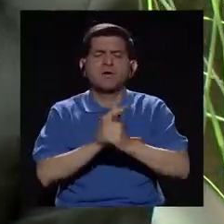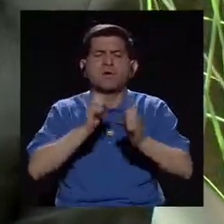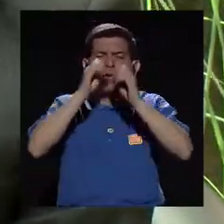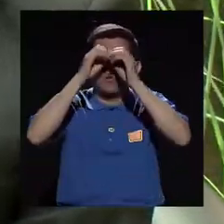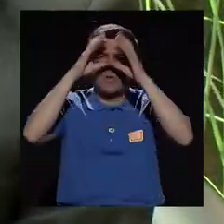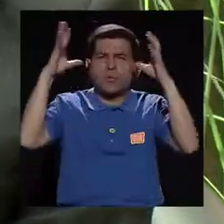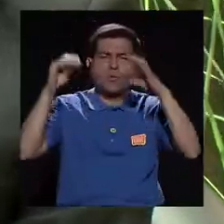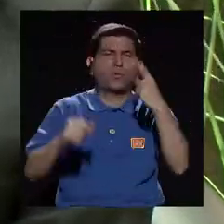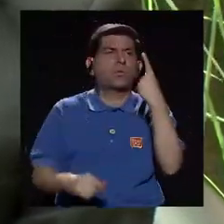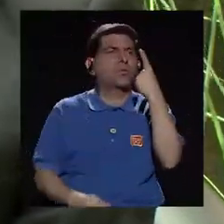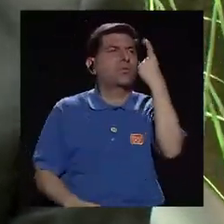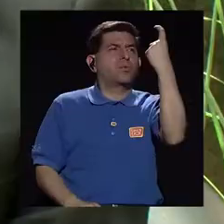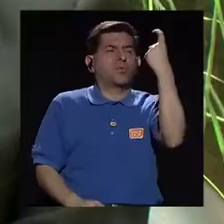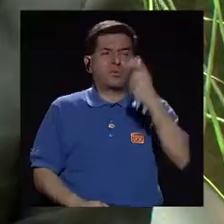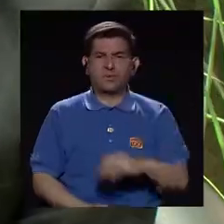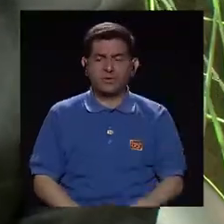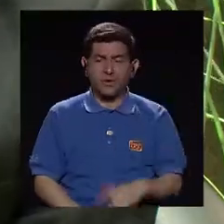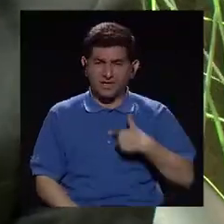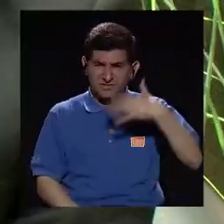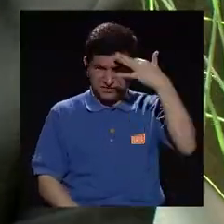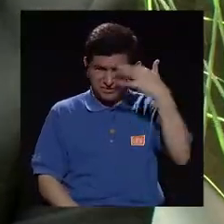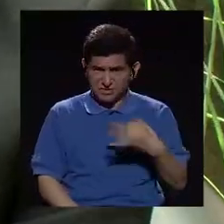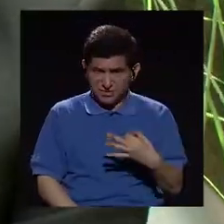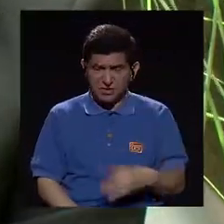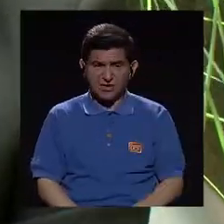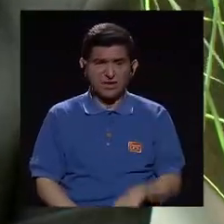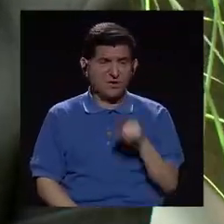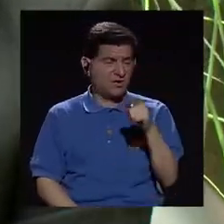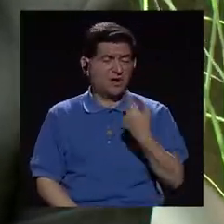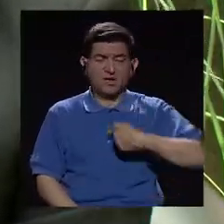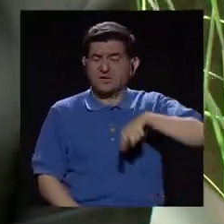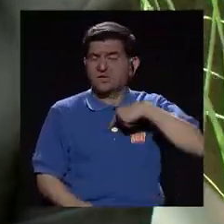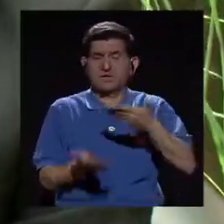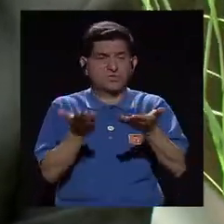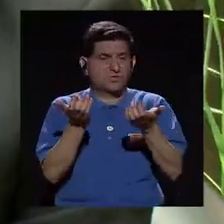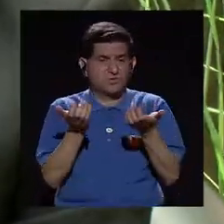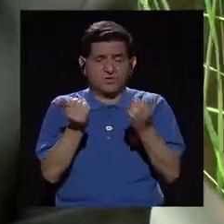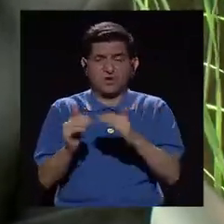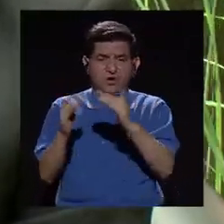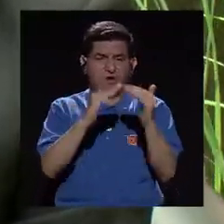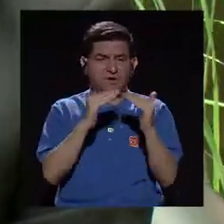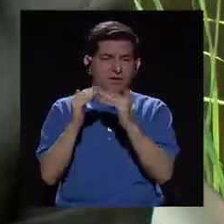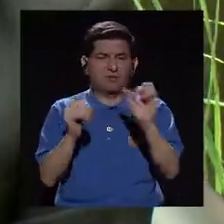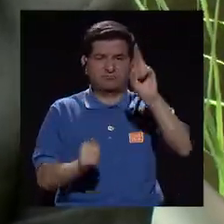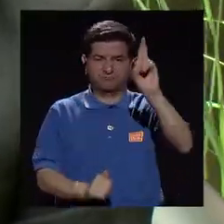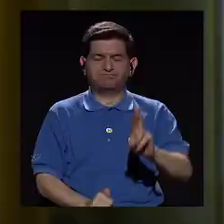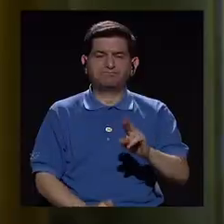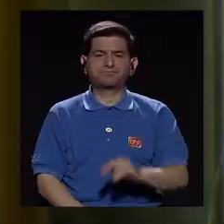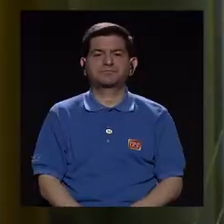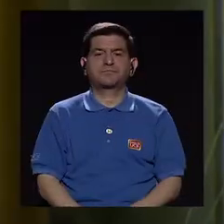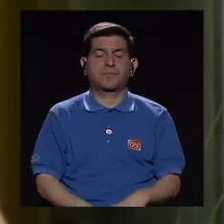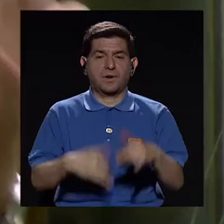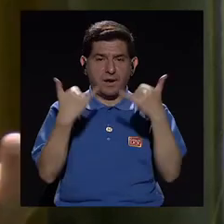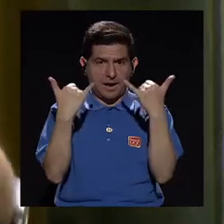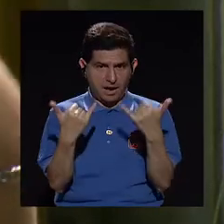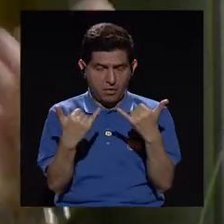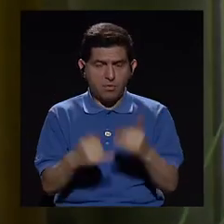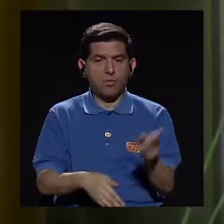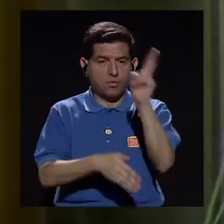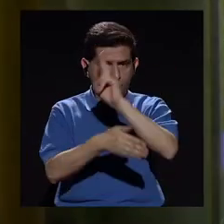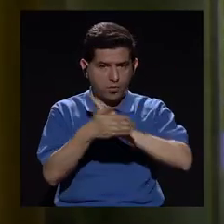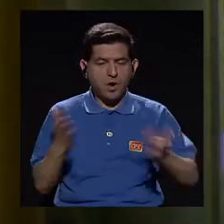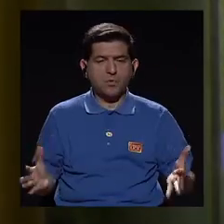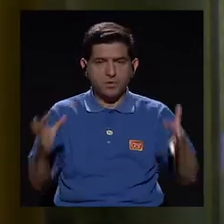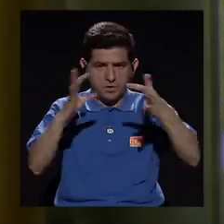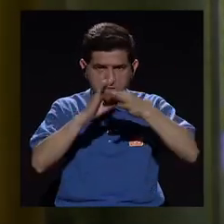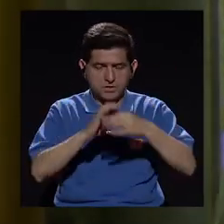menos capacidad de fantaseo y yo creo que eso no es lo que aspiramos para la población costarricense. Ahora bien, la academia se